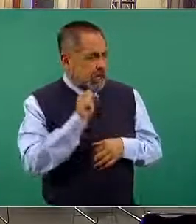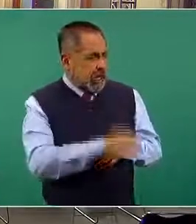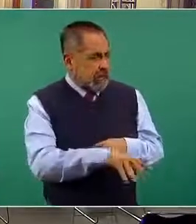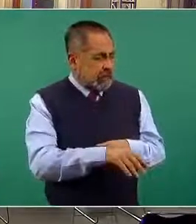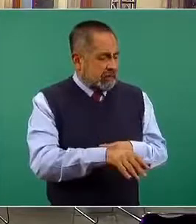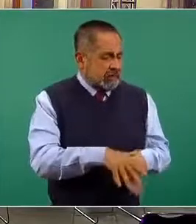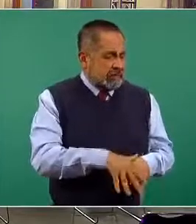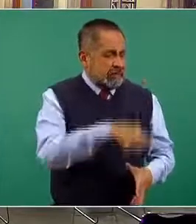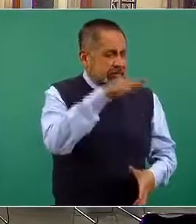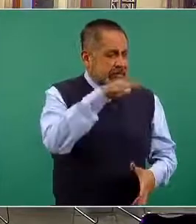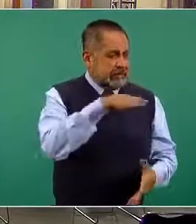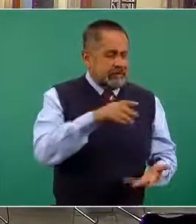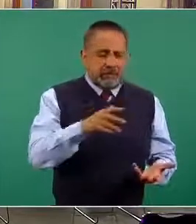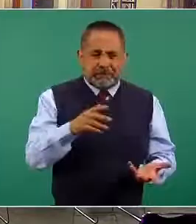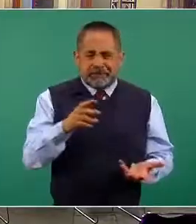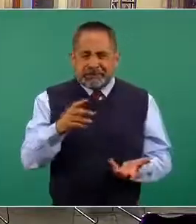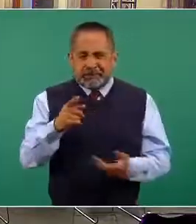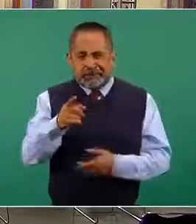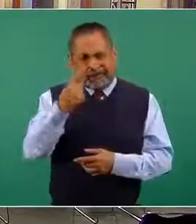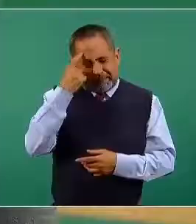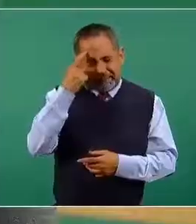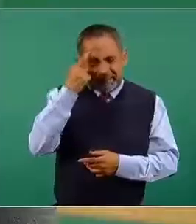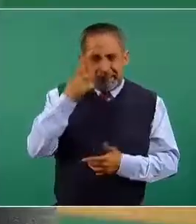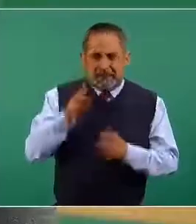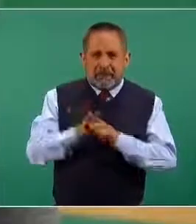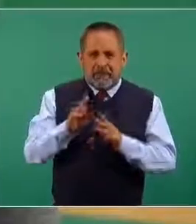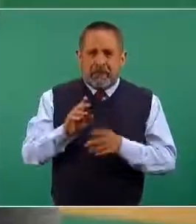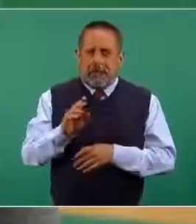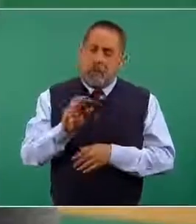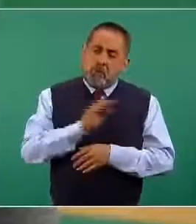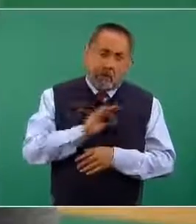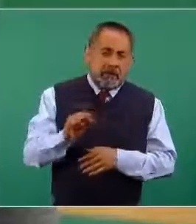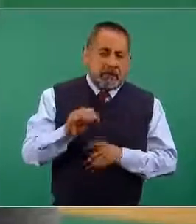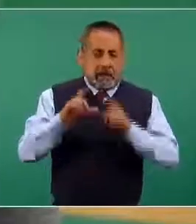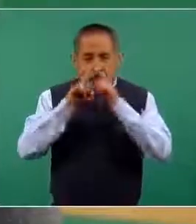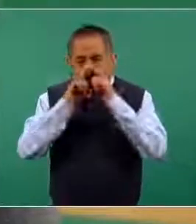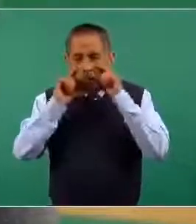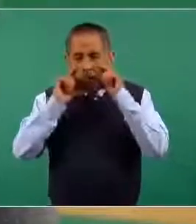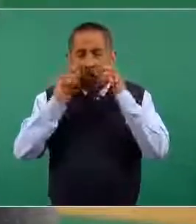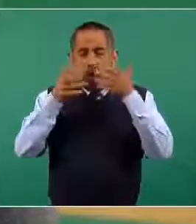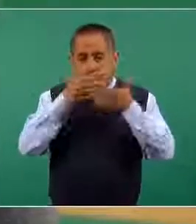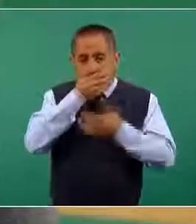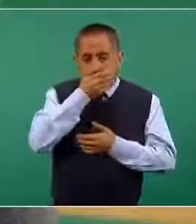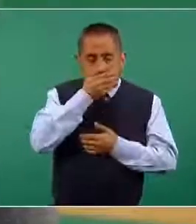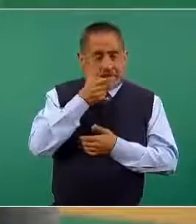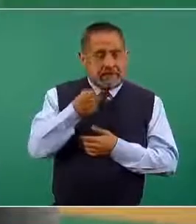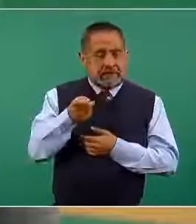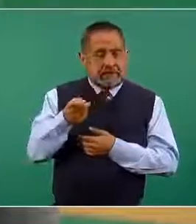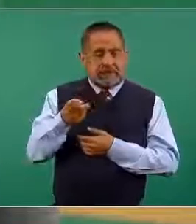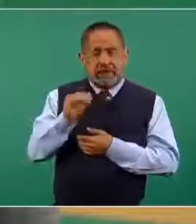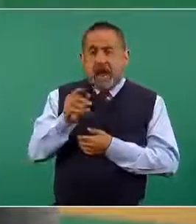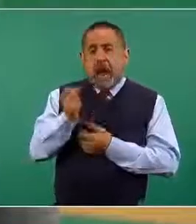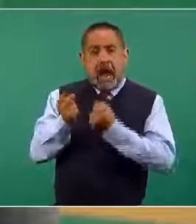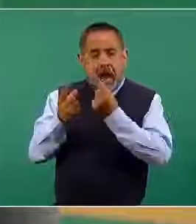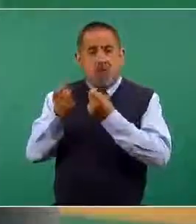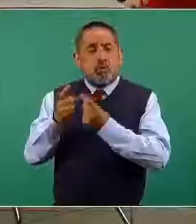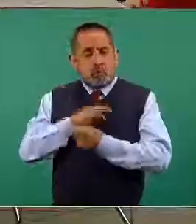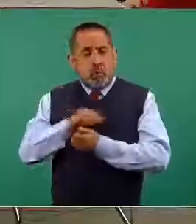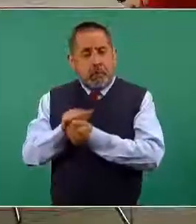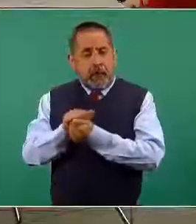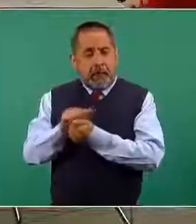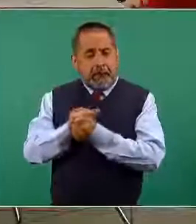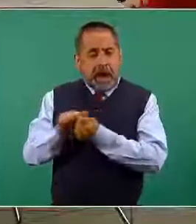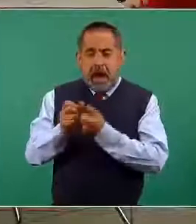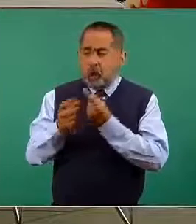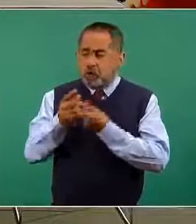innecesariamente cuando sabemos que los cubrebocas que utilizamos, que se pueden lavar,